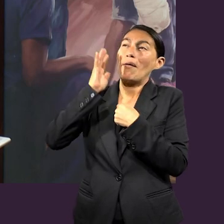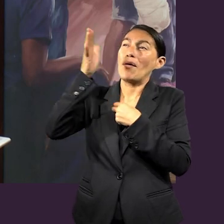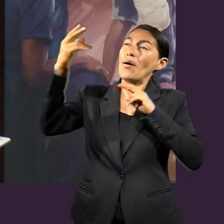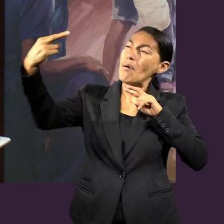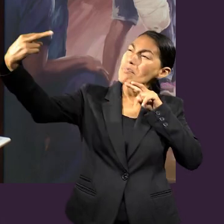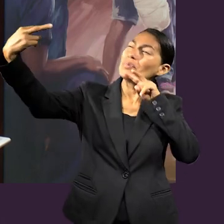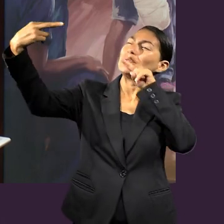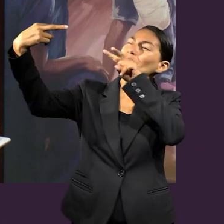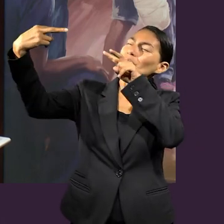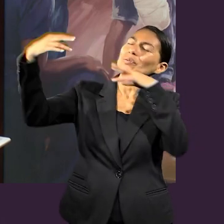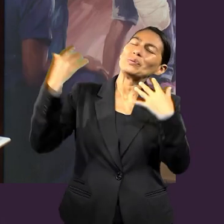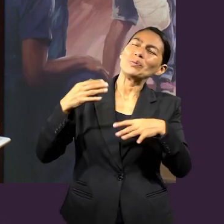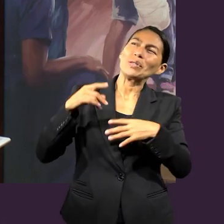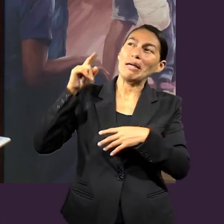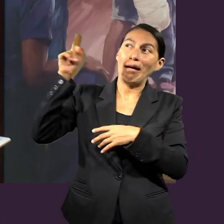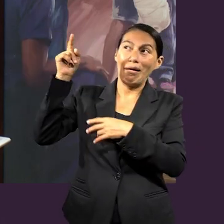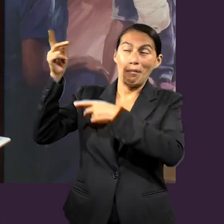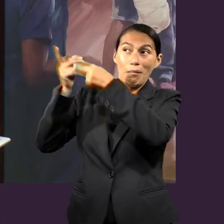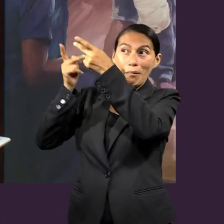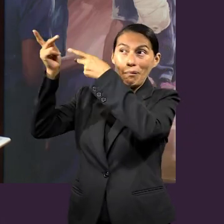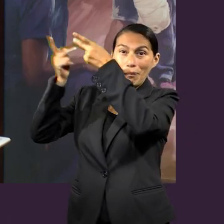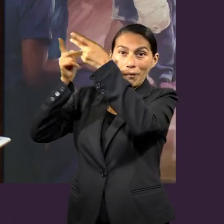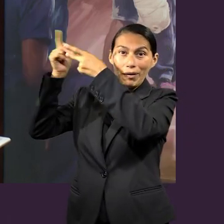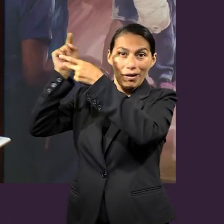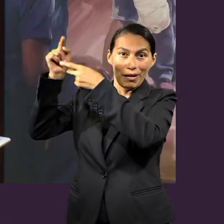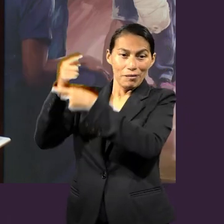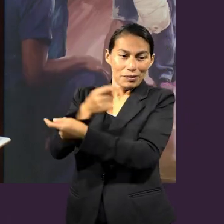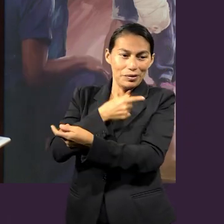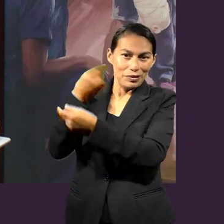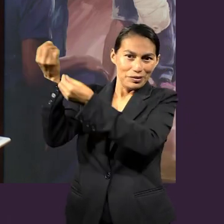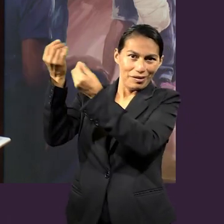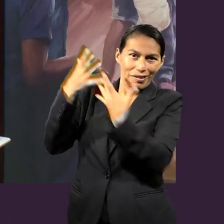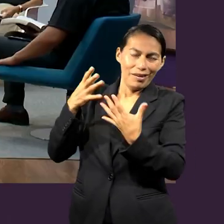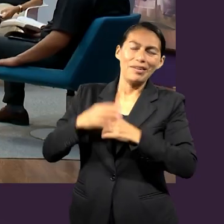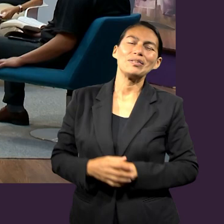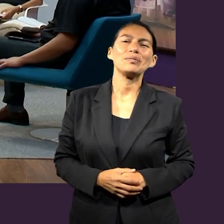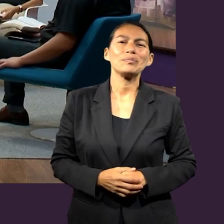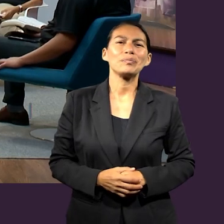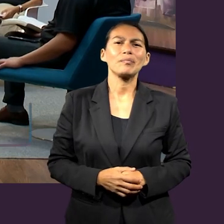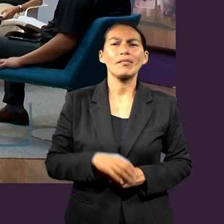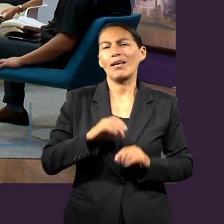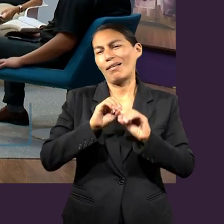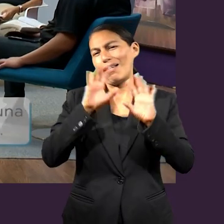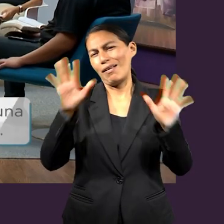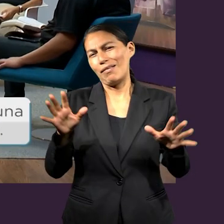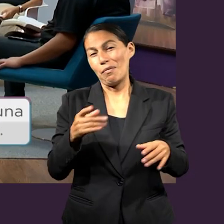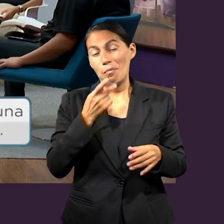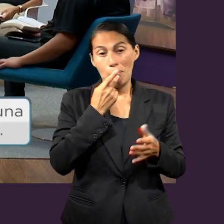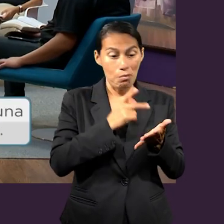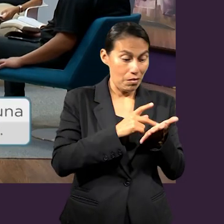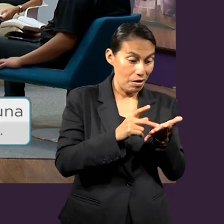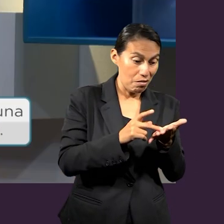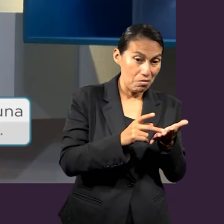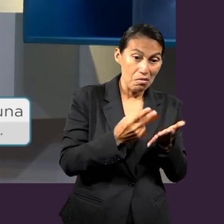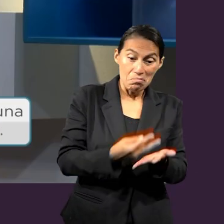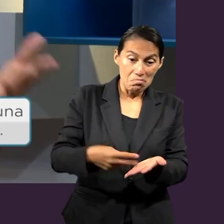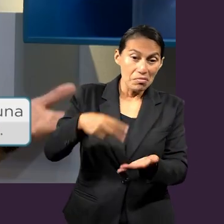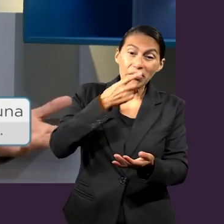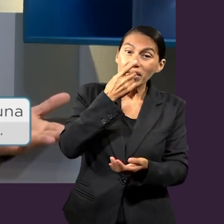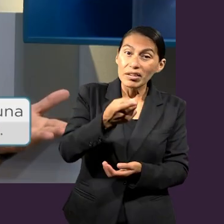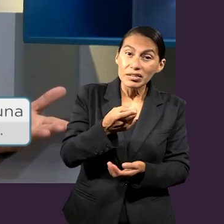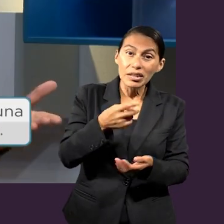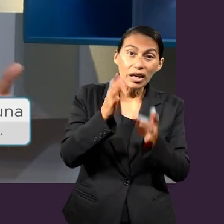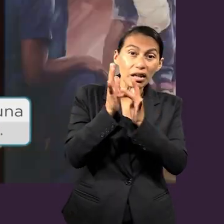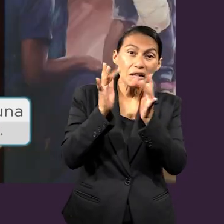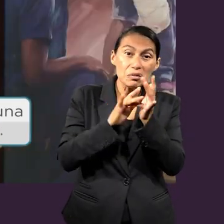lo vamos a volver a ver y pues tiene algo preparado para nosotros. Y como dice Pablo en Corintios si Cristo no